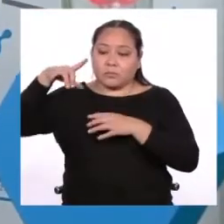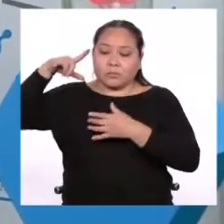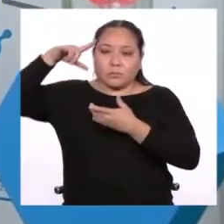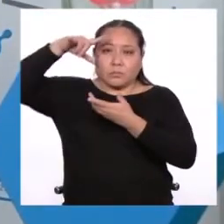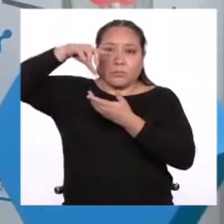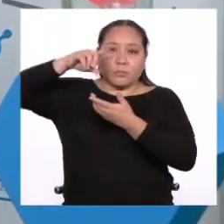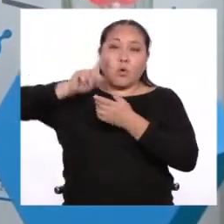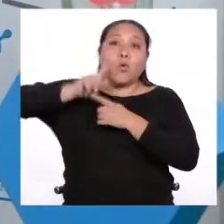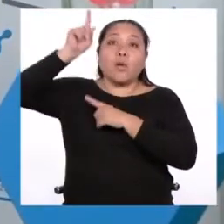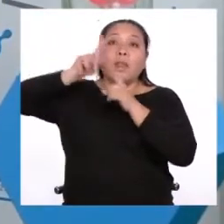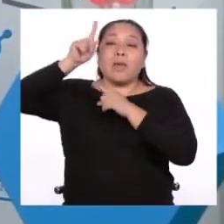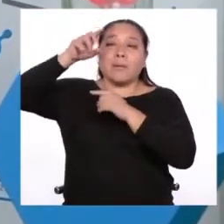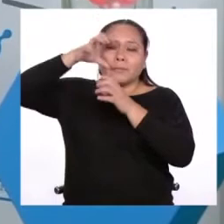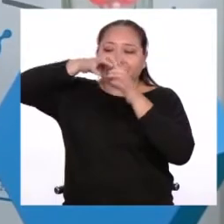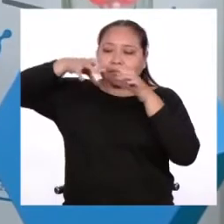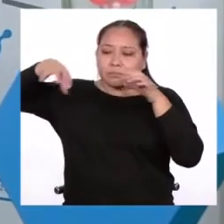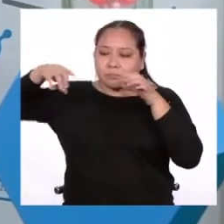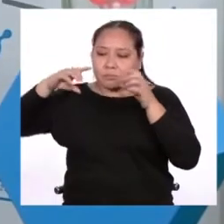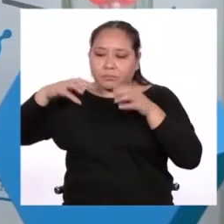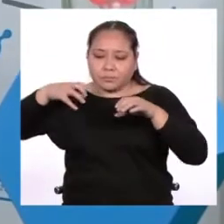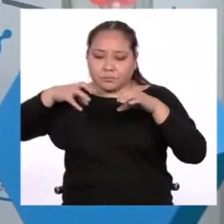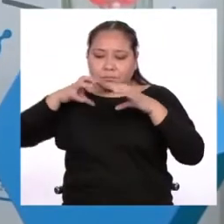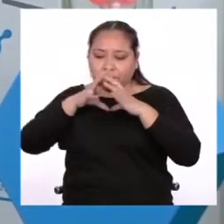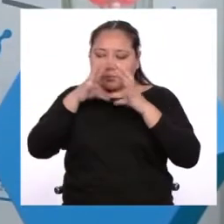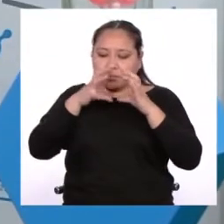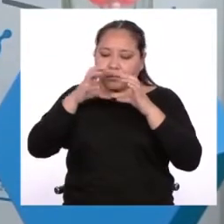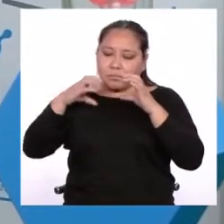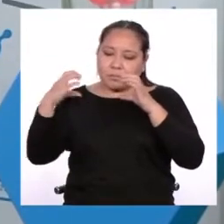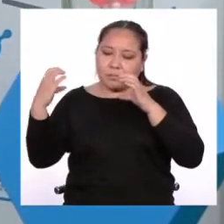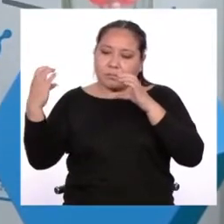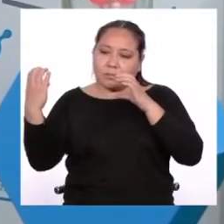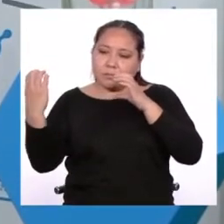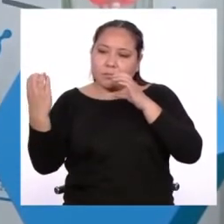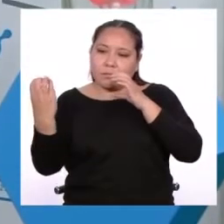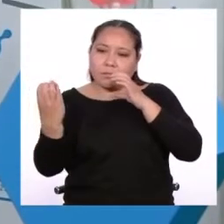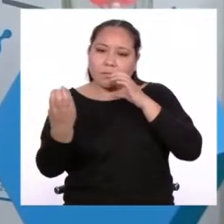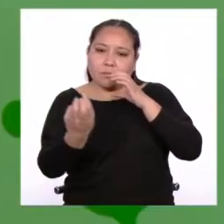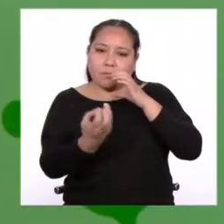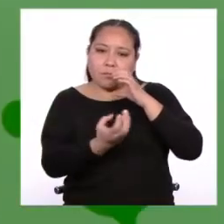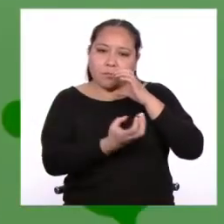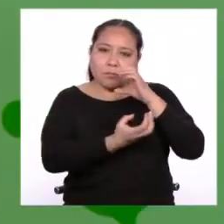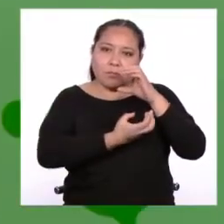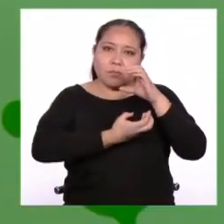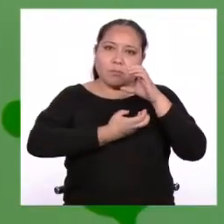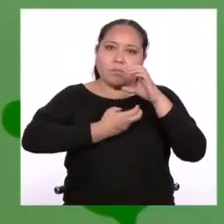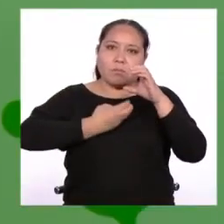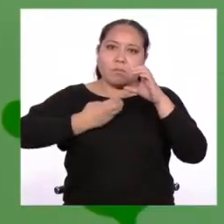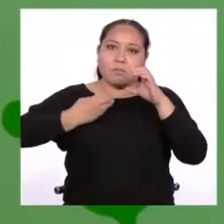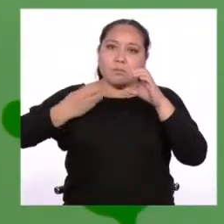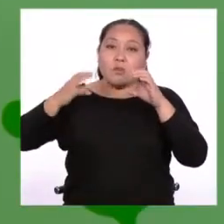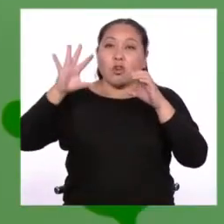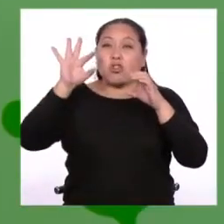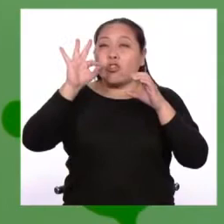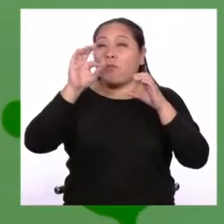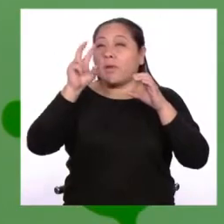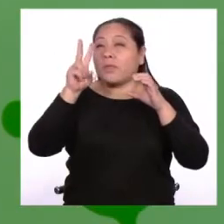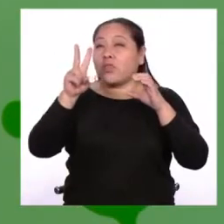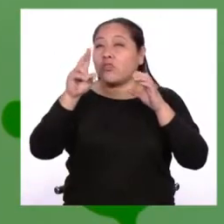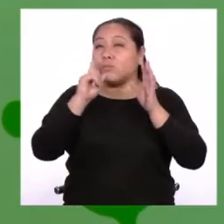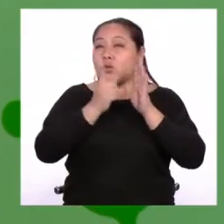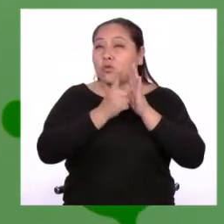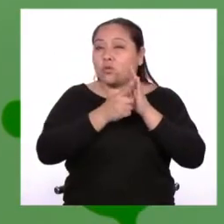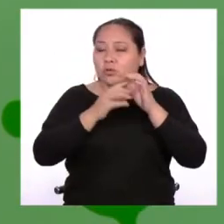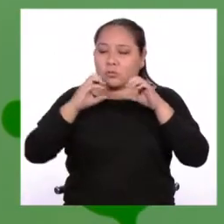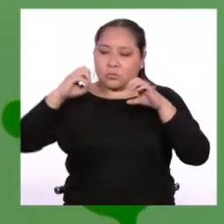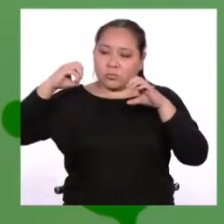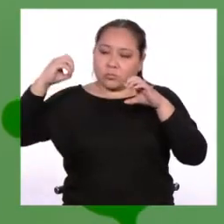artificial tripulado que le da la vuelta a la Tierra cada 92 minutos. ¿Una vuelta a la Tierra cada 92